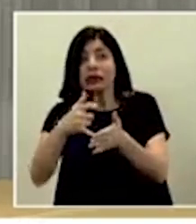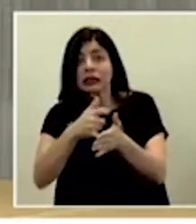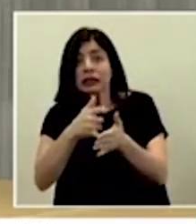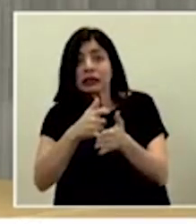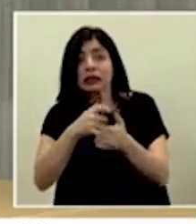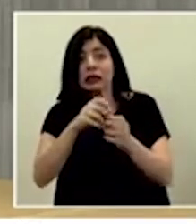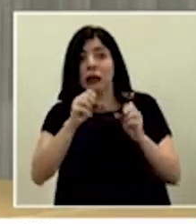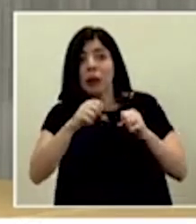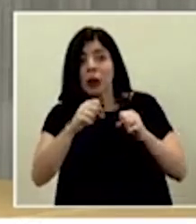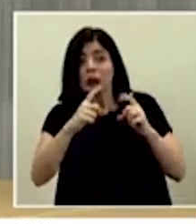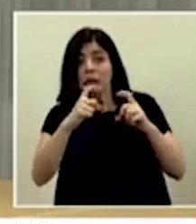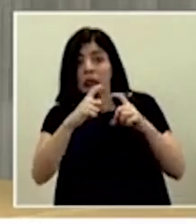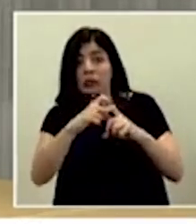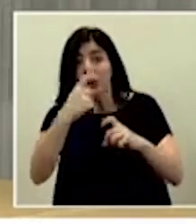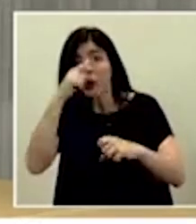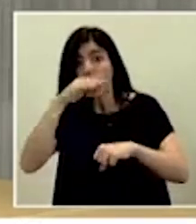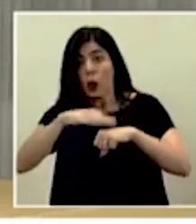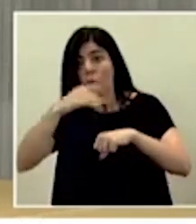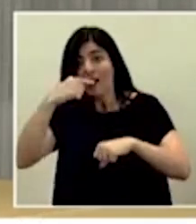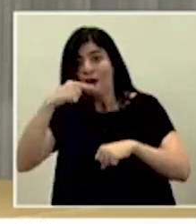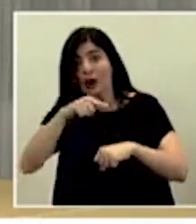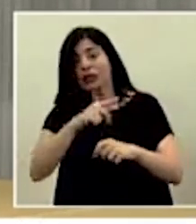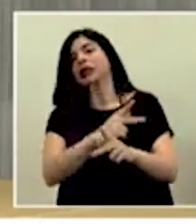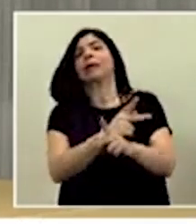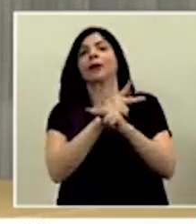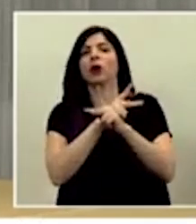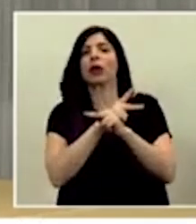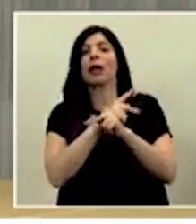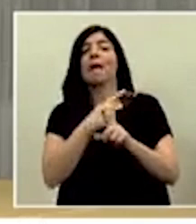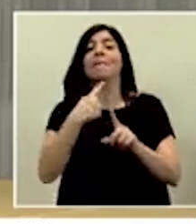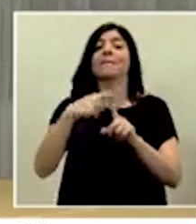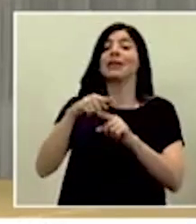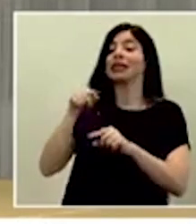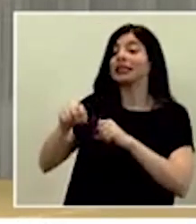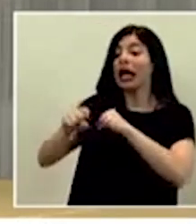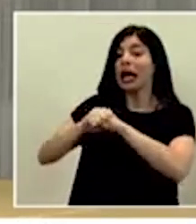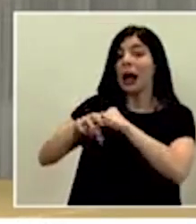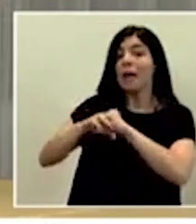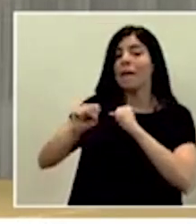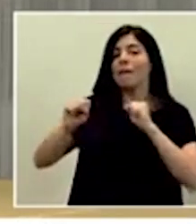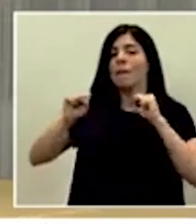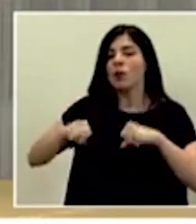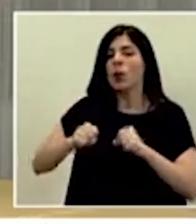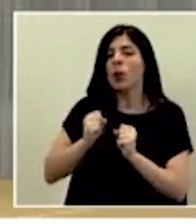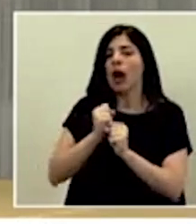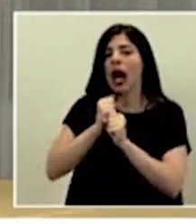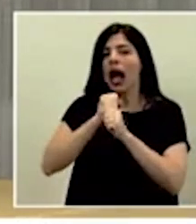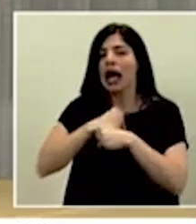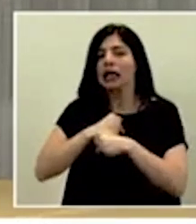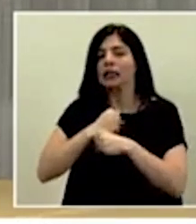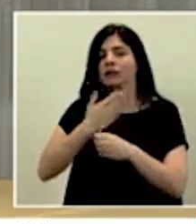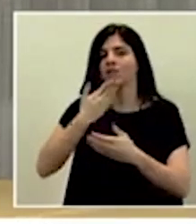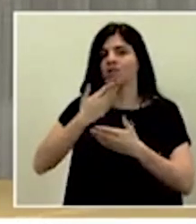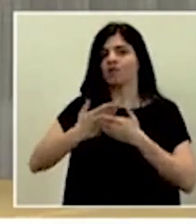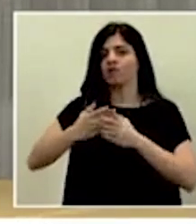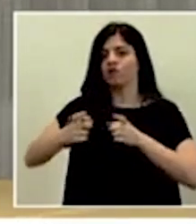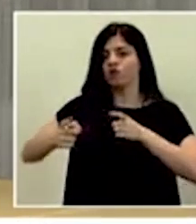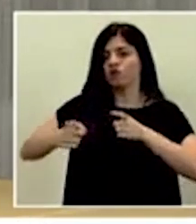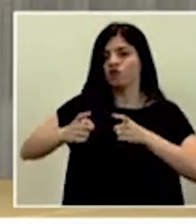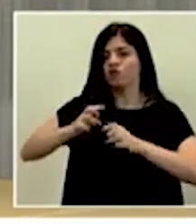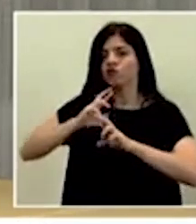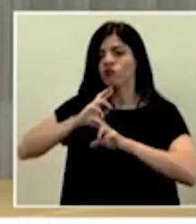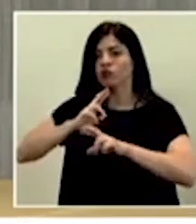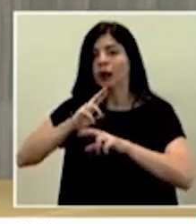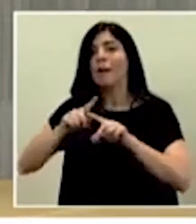complicaciones por influenza. Y la otra es lograr que esta campaña se pueda realizar de una forma eficiente, pero